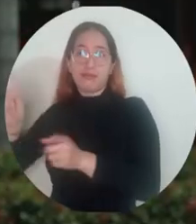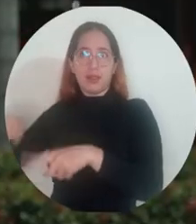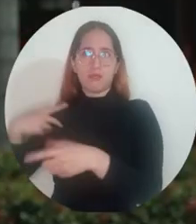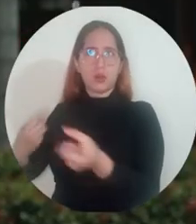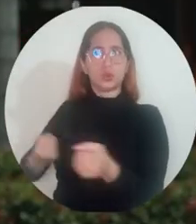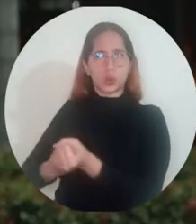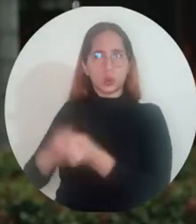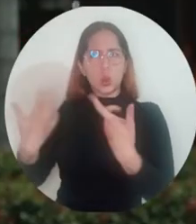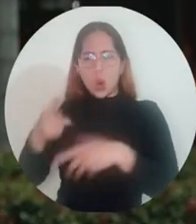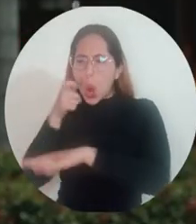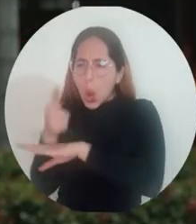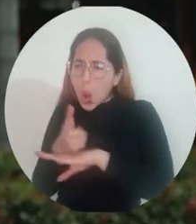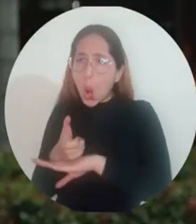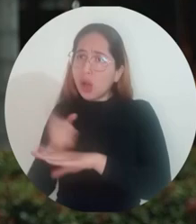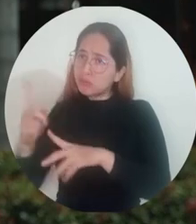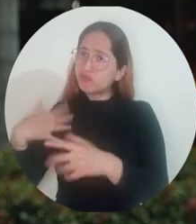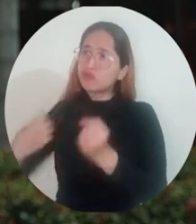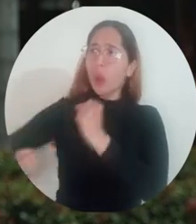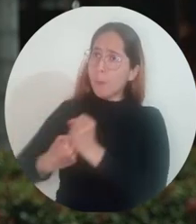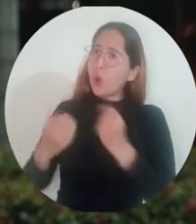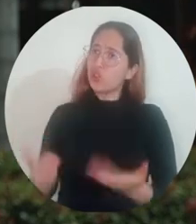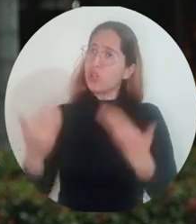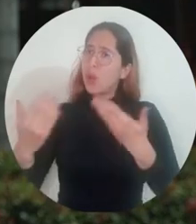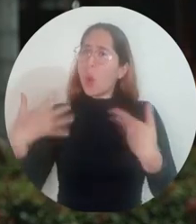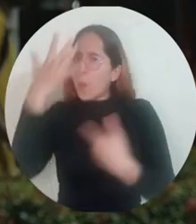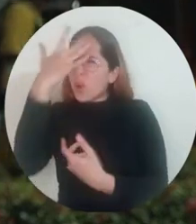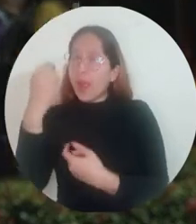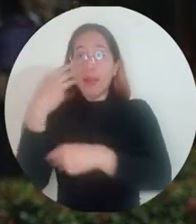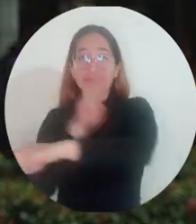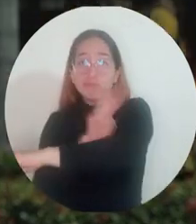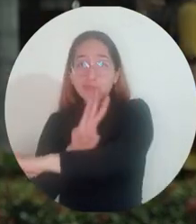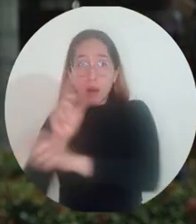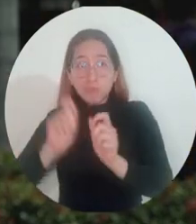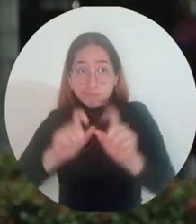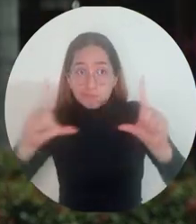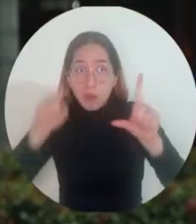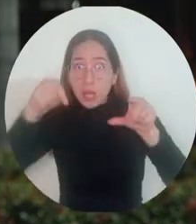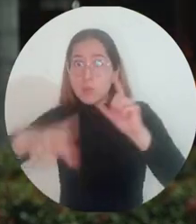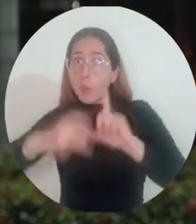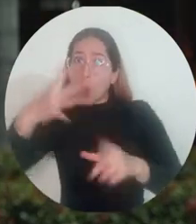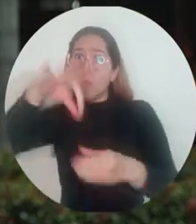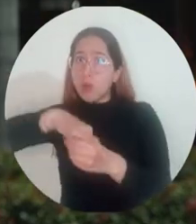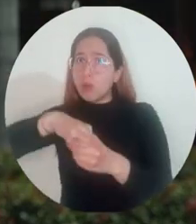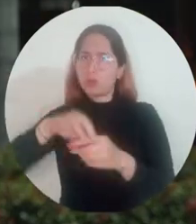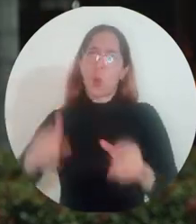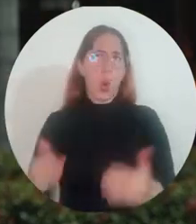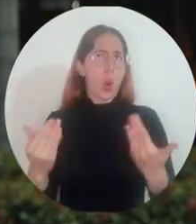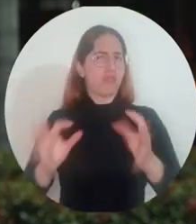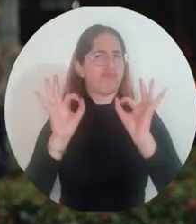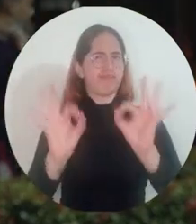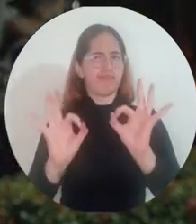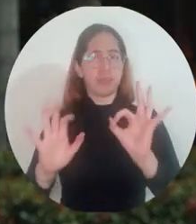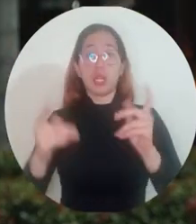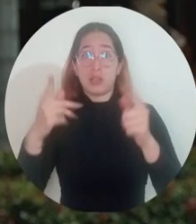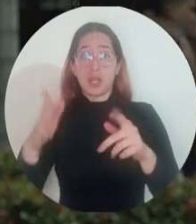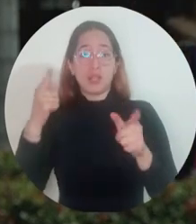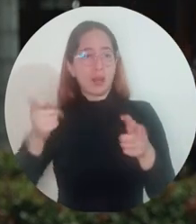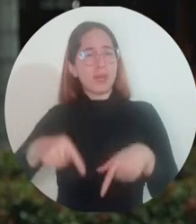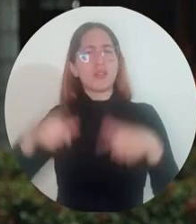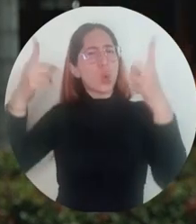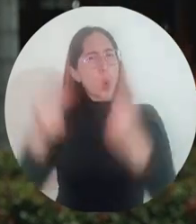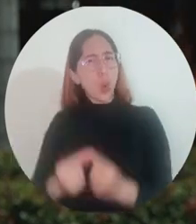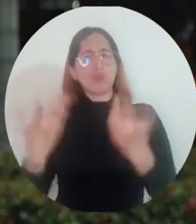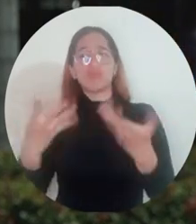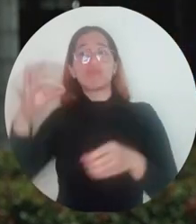KPMG, pero al final creo que fue un éxito. Funcionó la página como